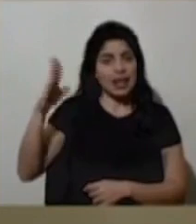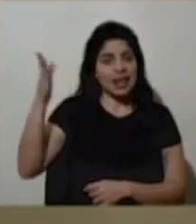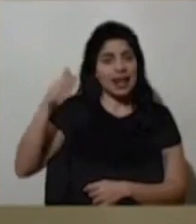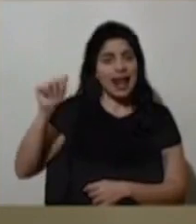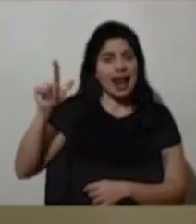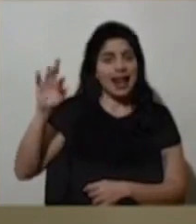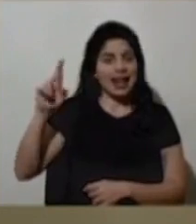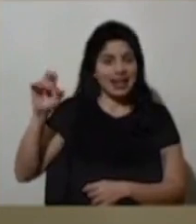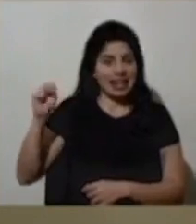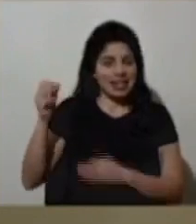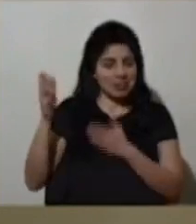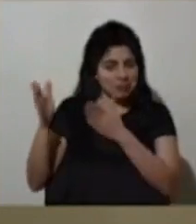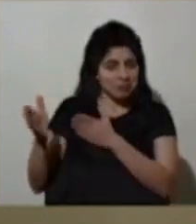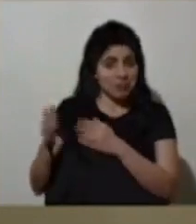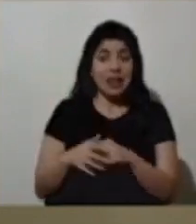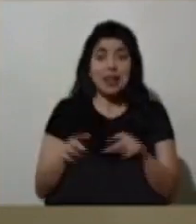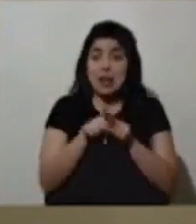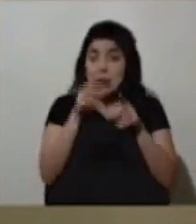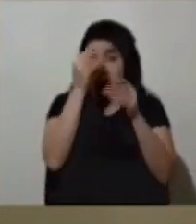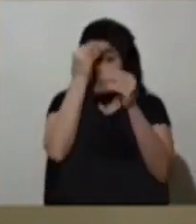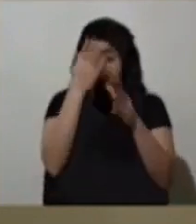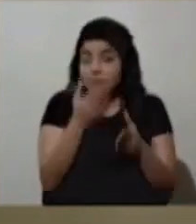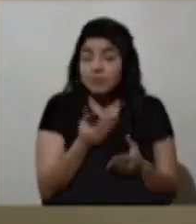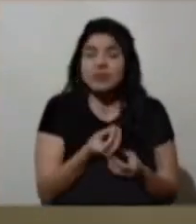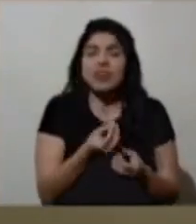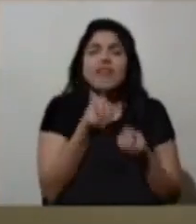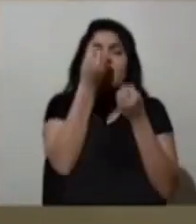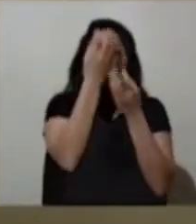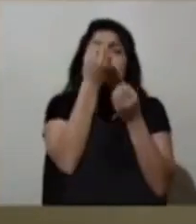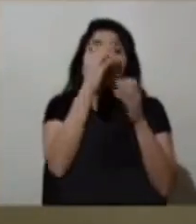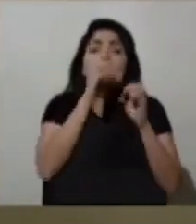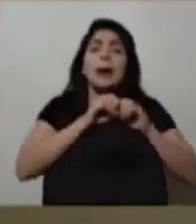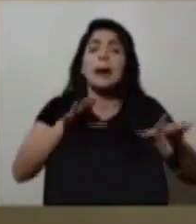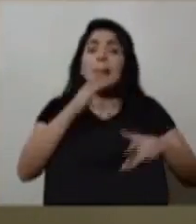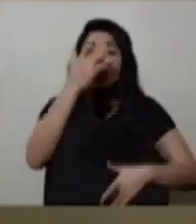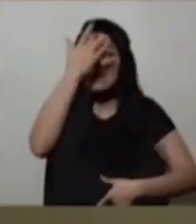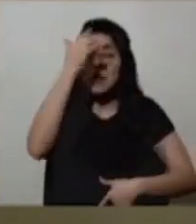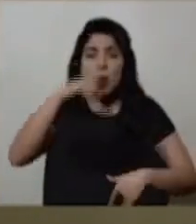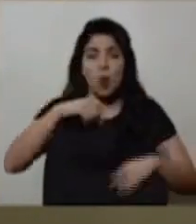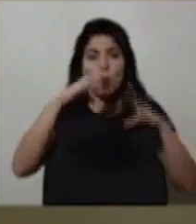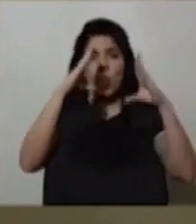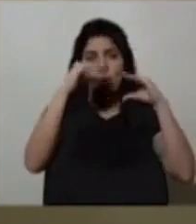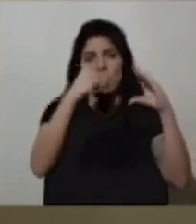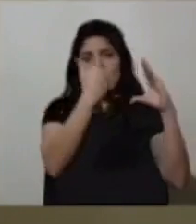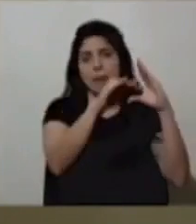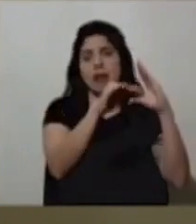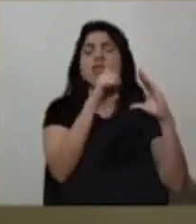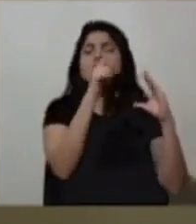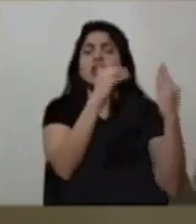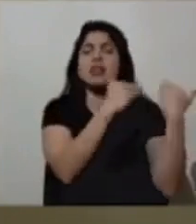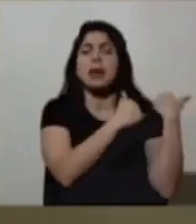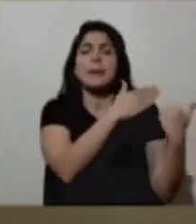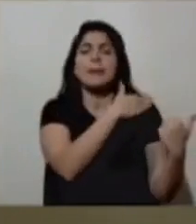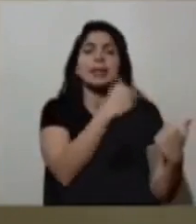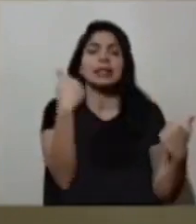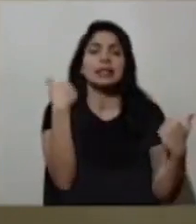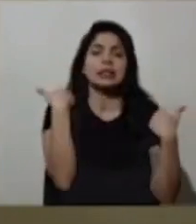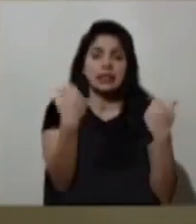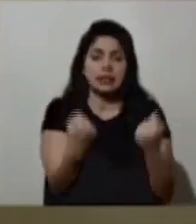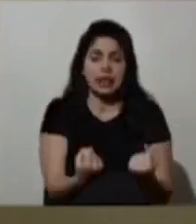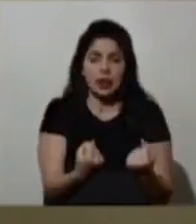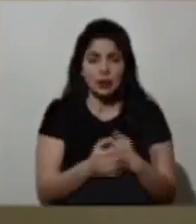También les informamos que el reporte epidemiológico será enviado en horas de la tarde por el Ministerio de